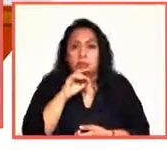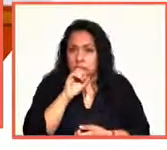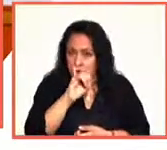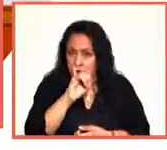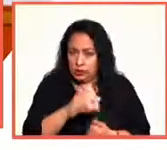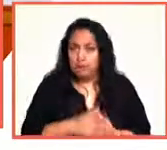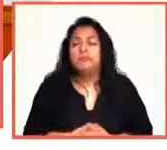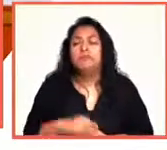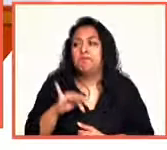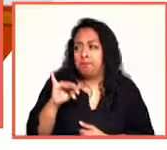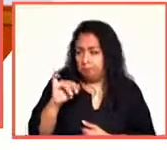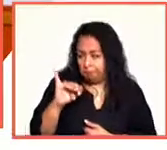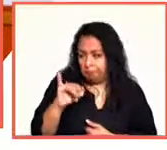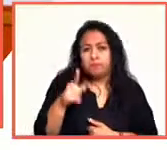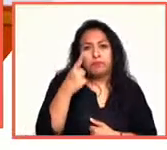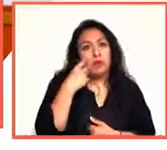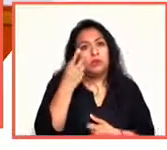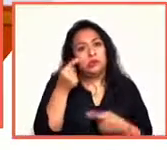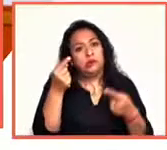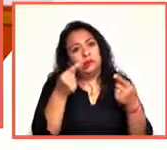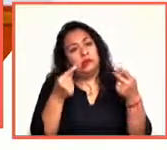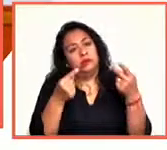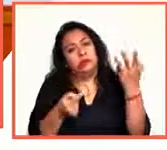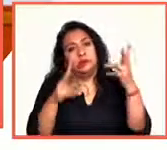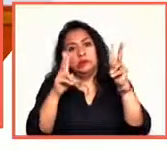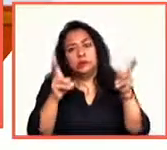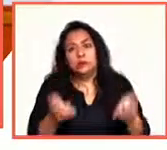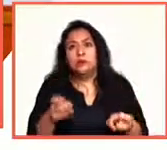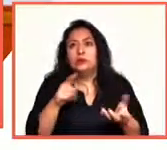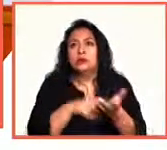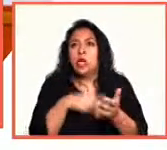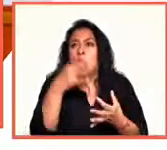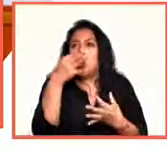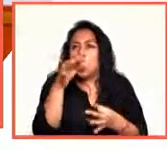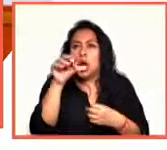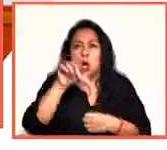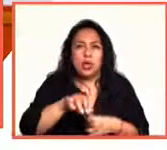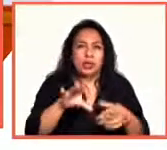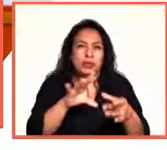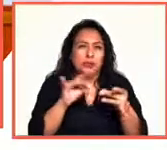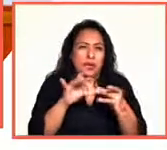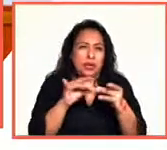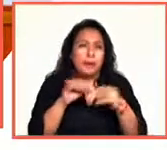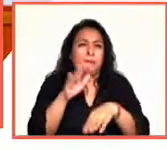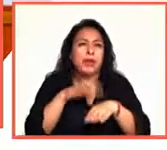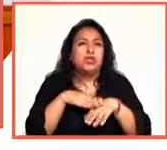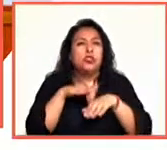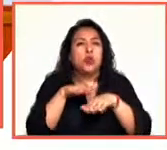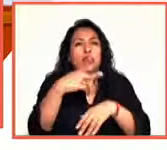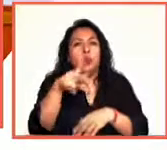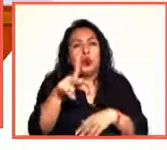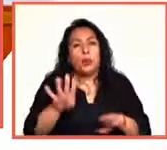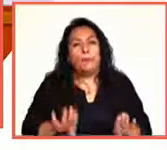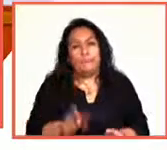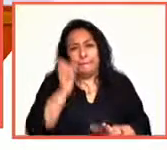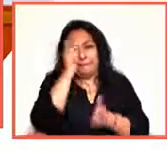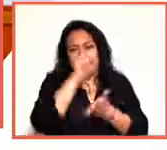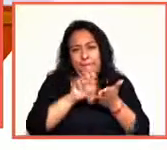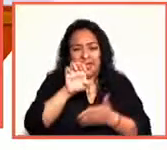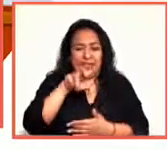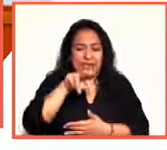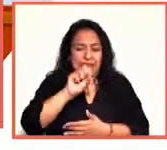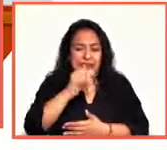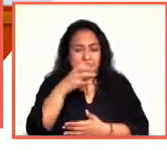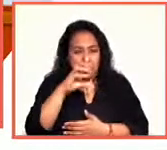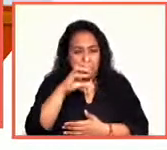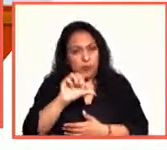David, bueno, hay tantos asuntos que uno encuentra en las hojas. Hoy estamos platicando un poco más de tu parte ensayística, pero hay un asunto sobre el